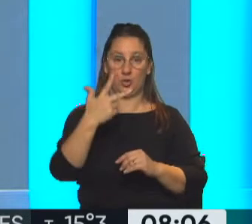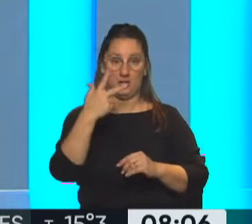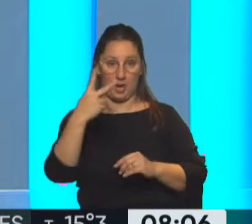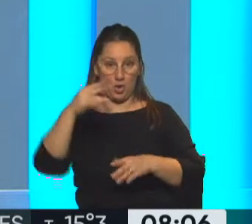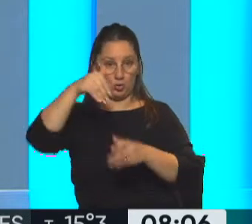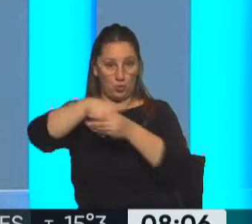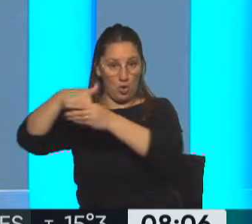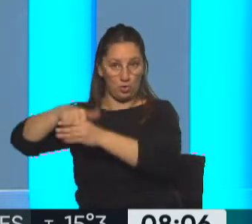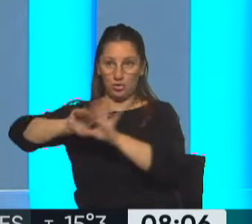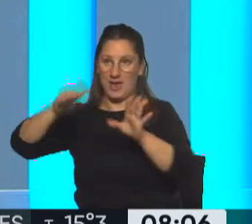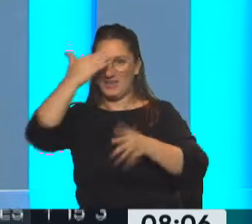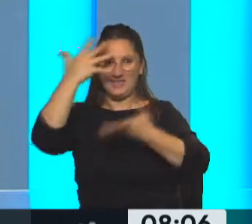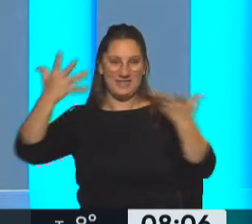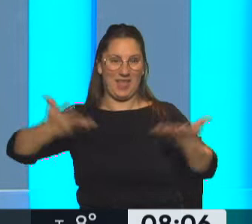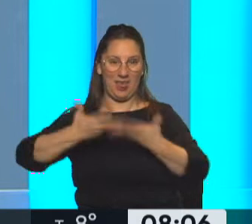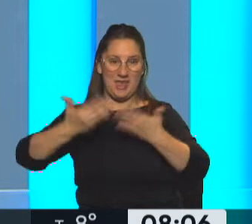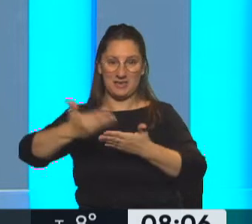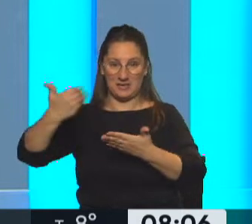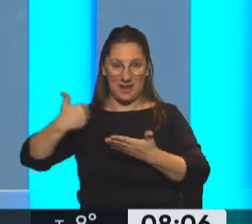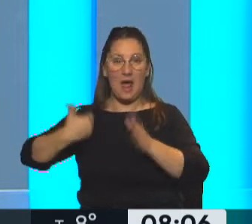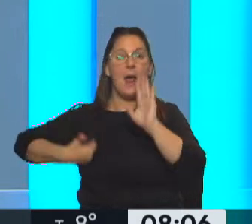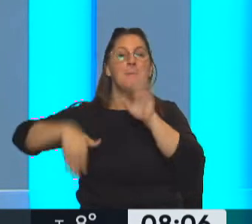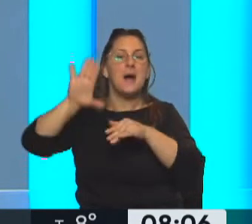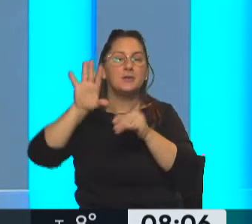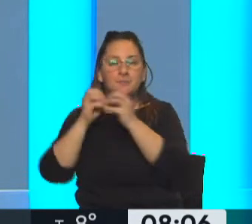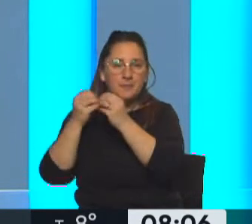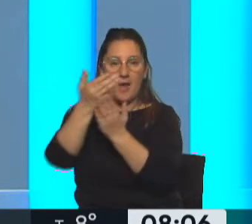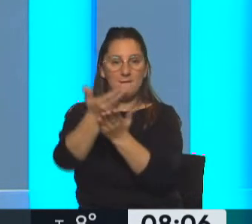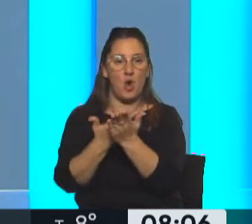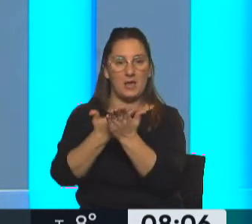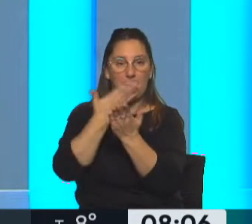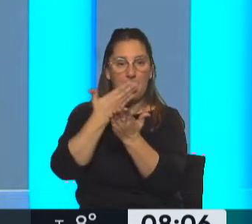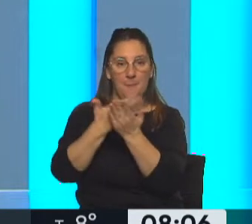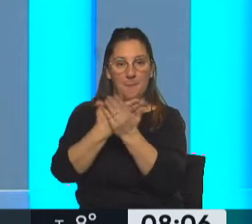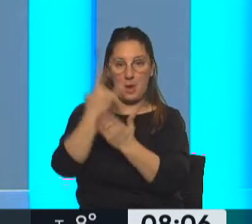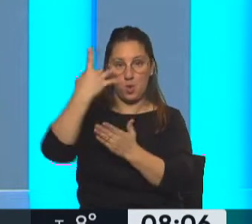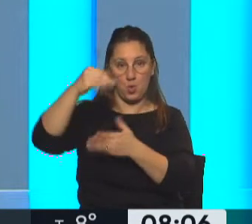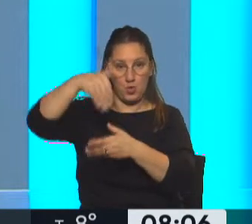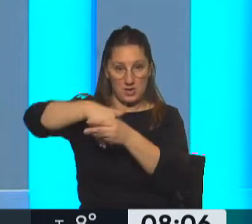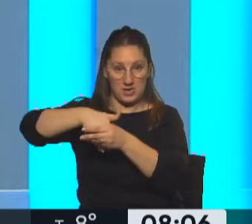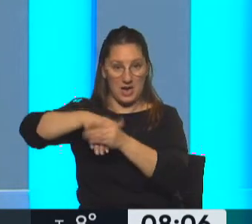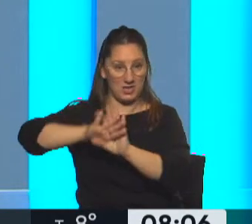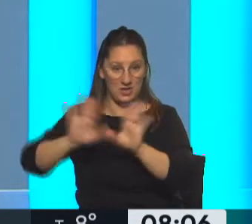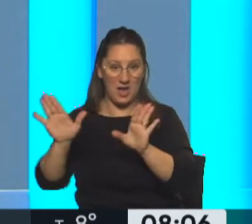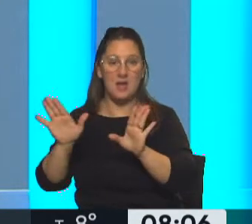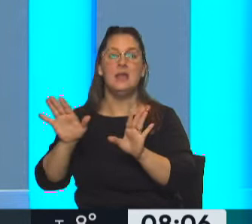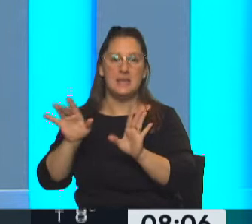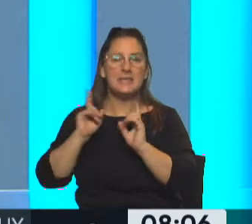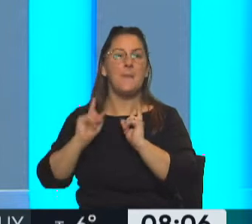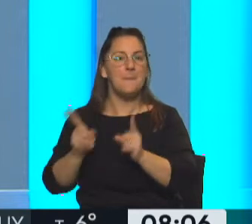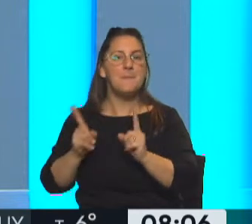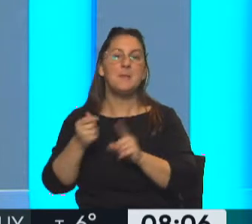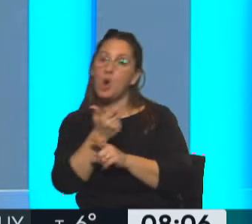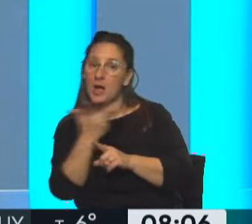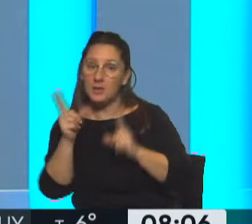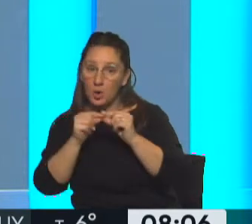lograron hace 15 días, la mayoría para tratar boleta única de papel en el Congreso de la Nación, en la Cámara de Diputados, tengan ese mismo